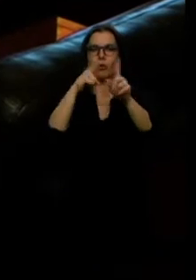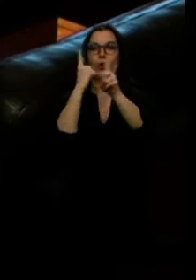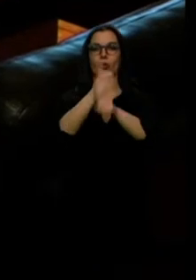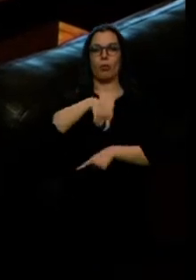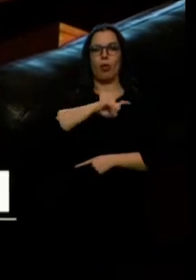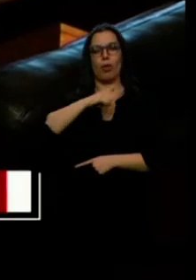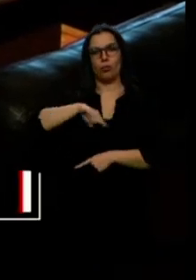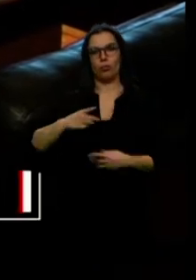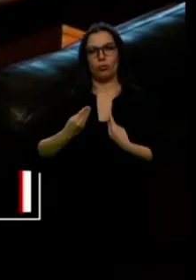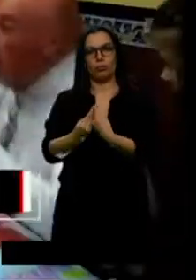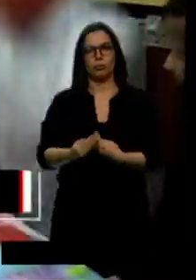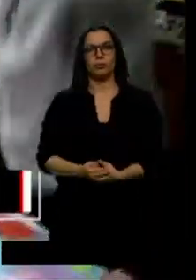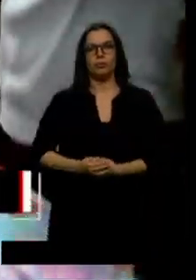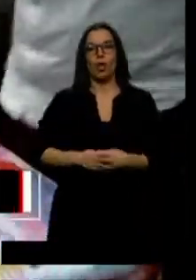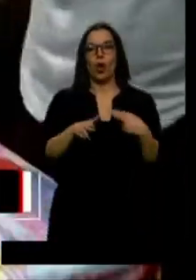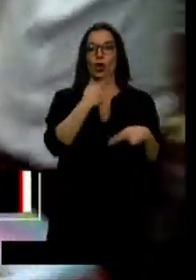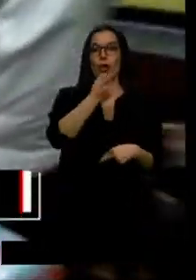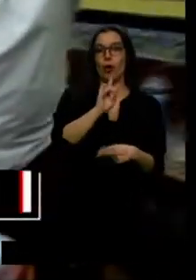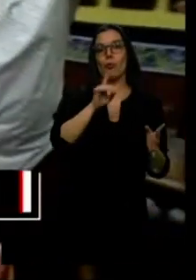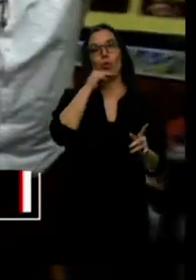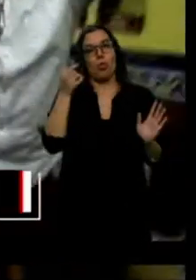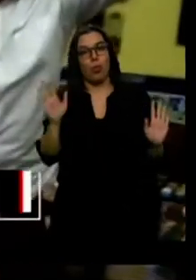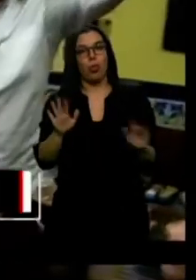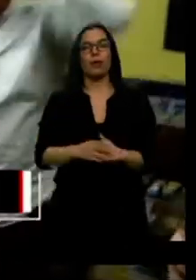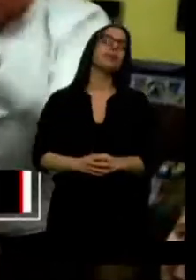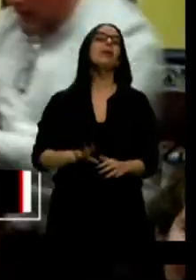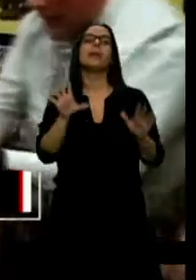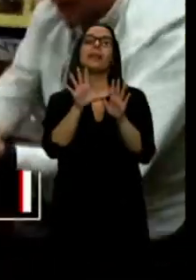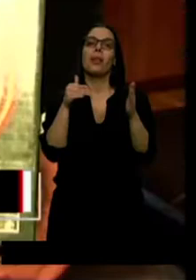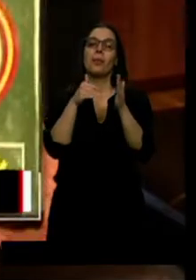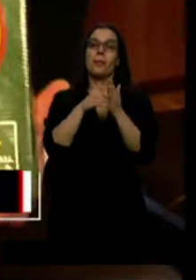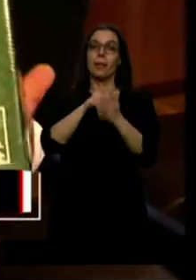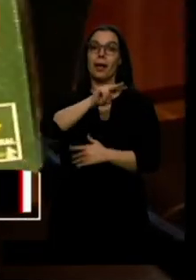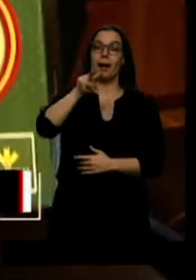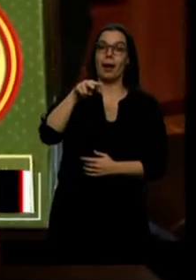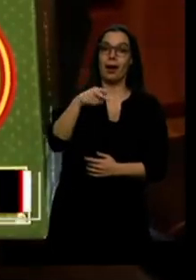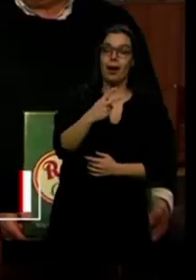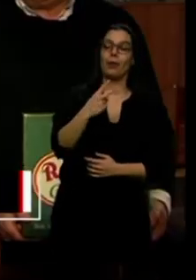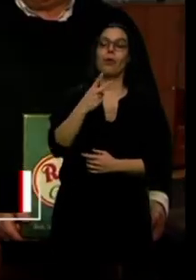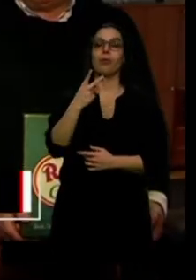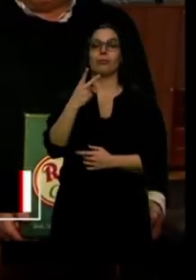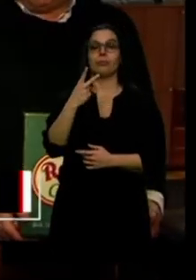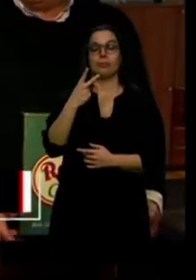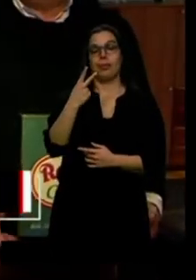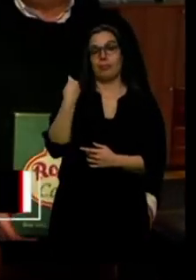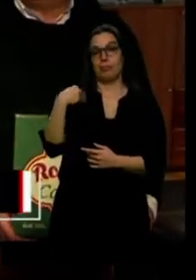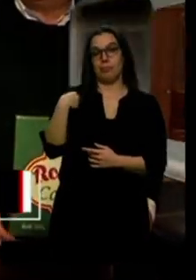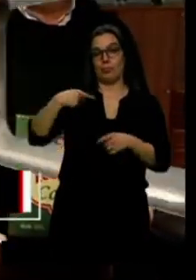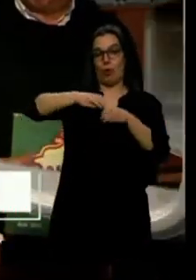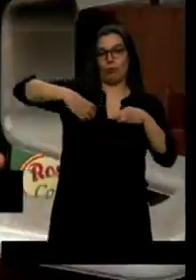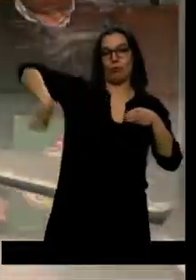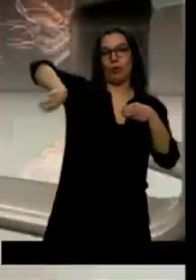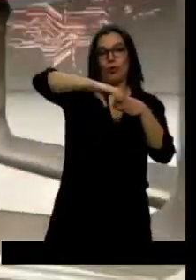No es lotería, pero sabe más dulce. 10.000 euros que meten en un roscón de Reyes una confitería de La Bañeza. El gordo ha caído en Morales del Vino, en Zamora.